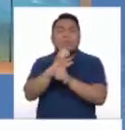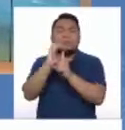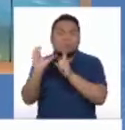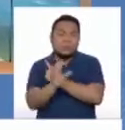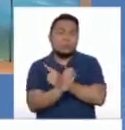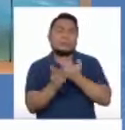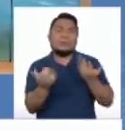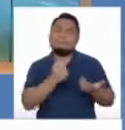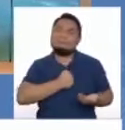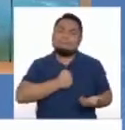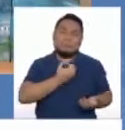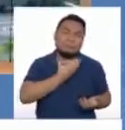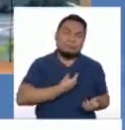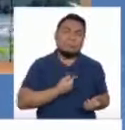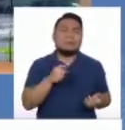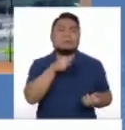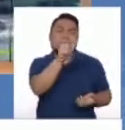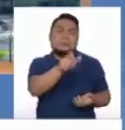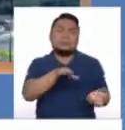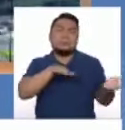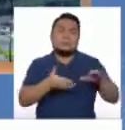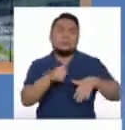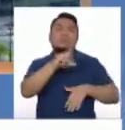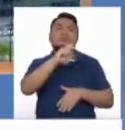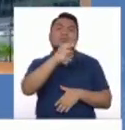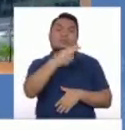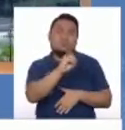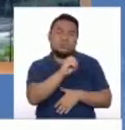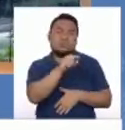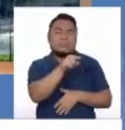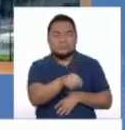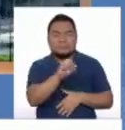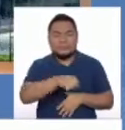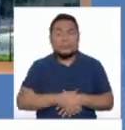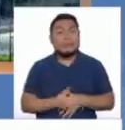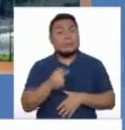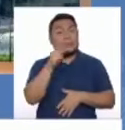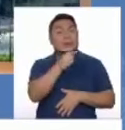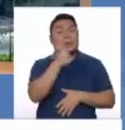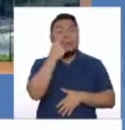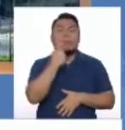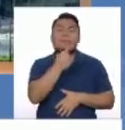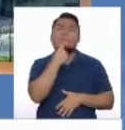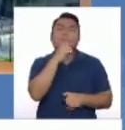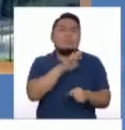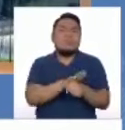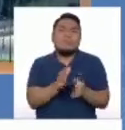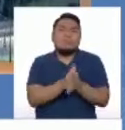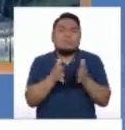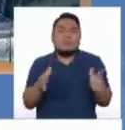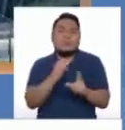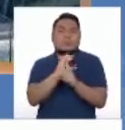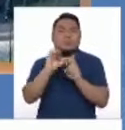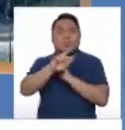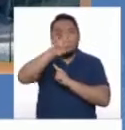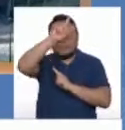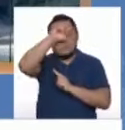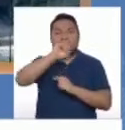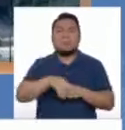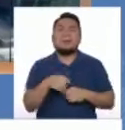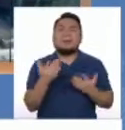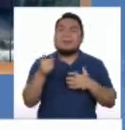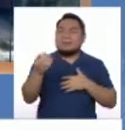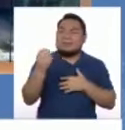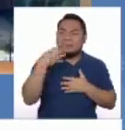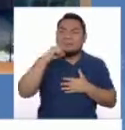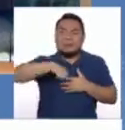apenado por la pérdida de Lucho Repeto, que fue un hombre comprometido con la cultura peruana, como dijiste,